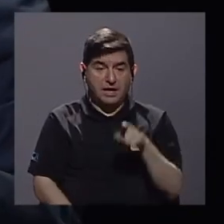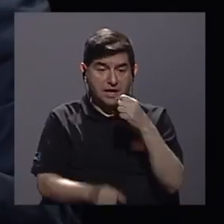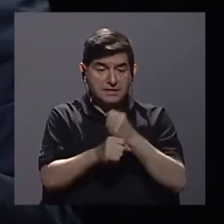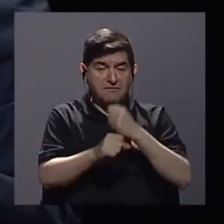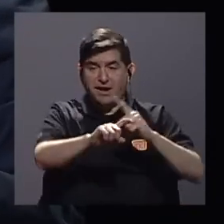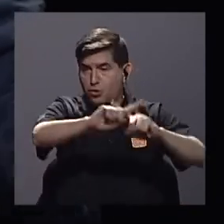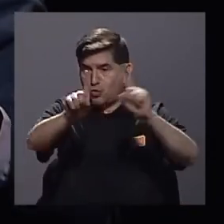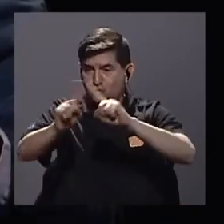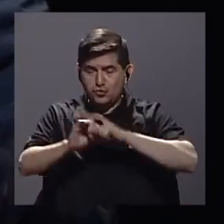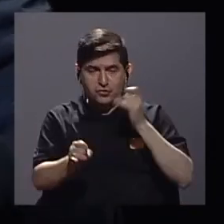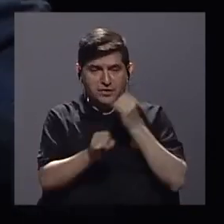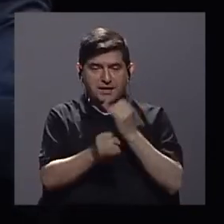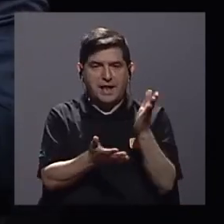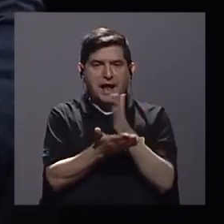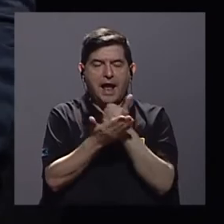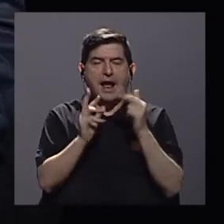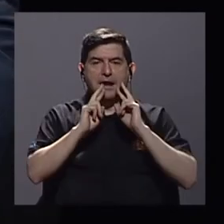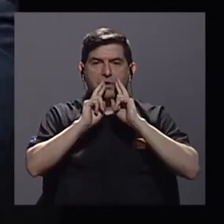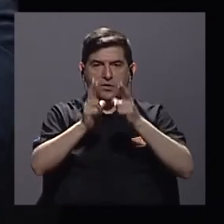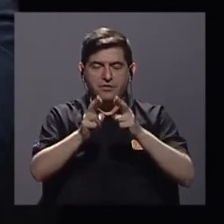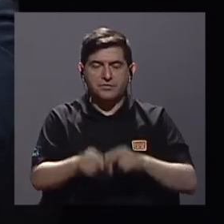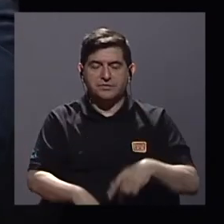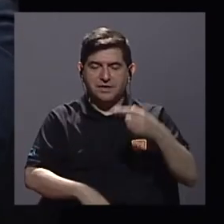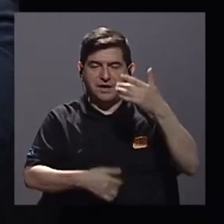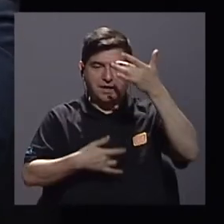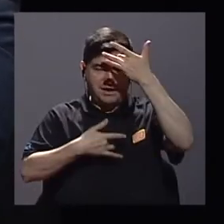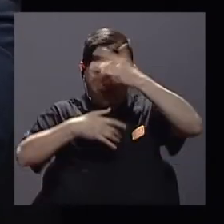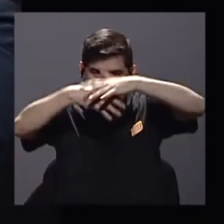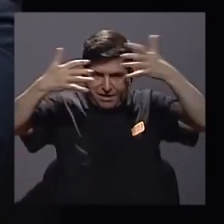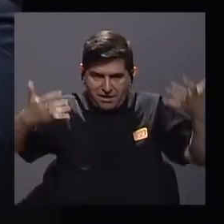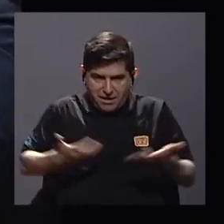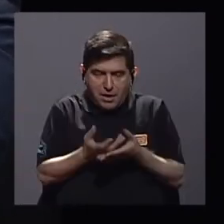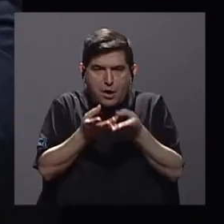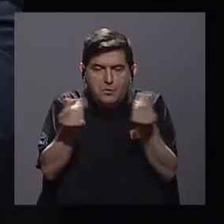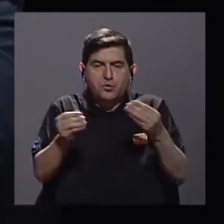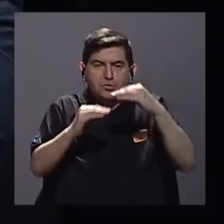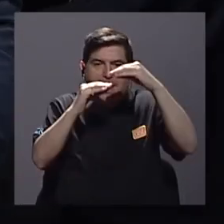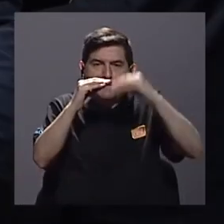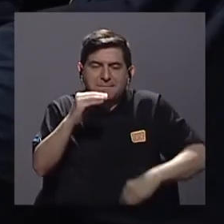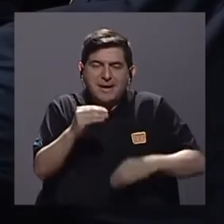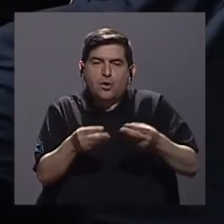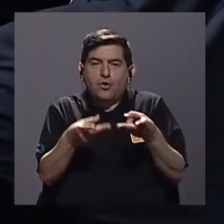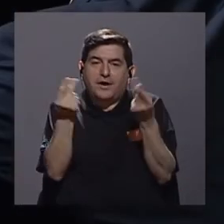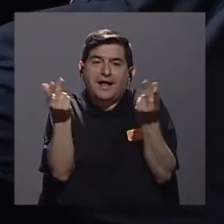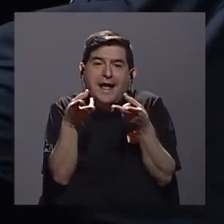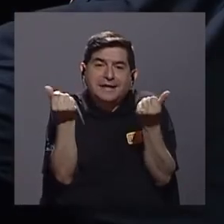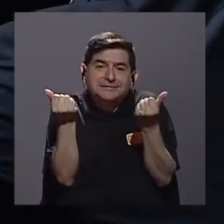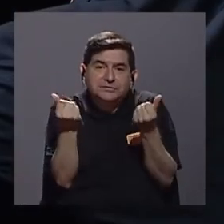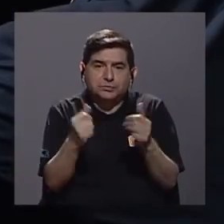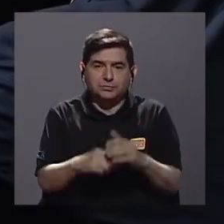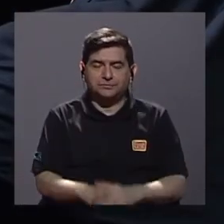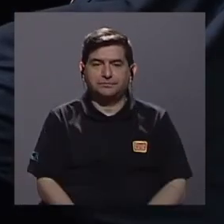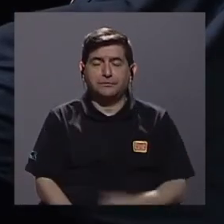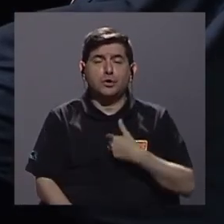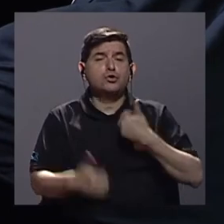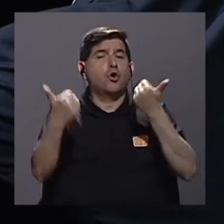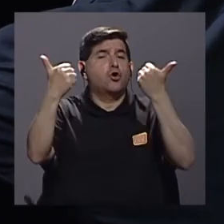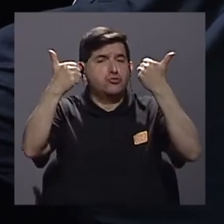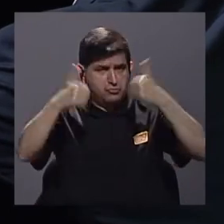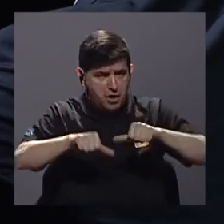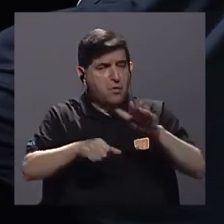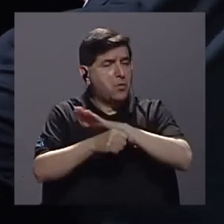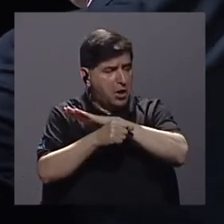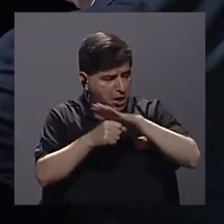interinstitucional salga algo que en pandemia provoque menos gasto. Coincido completamente.